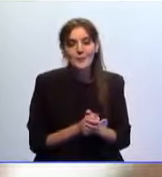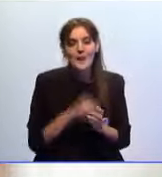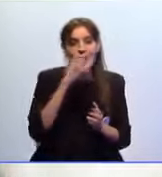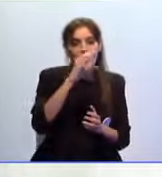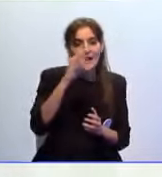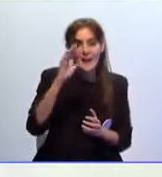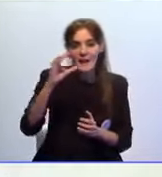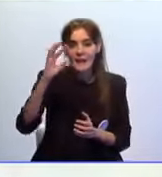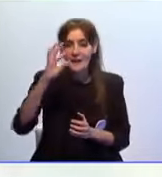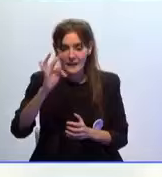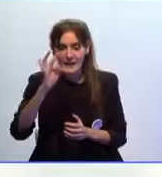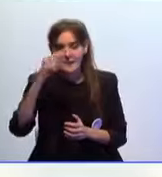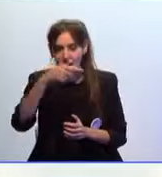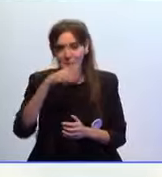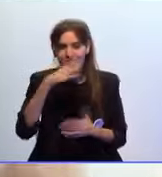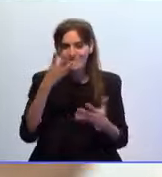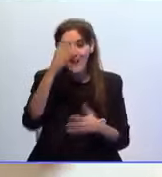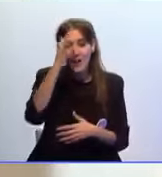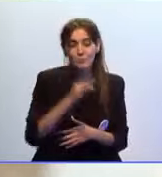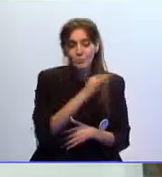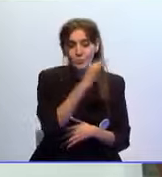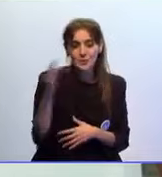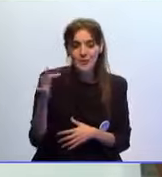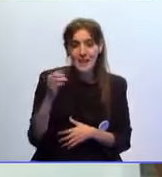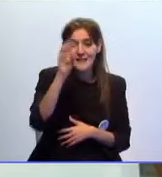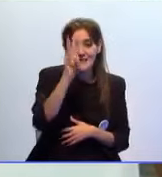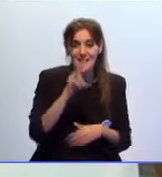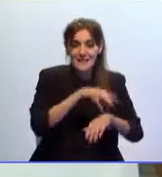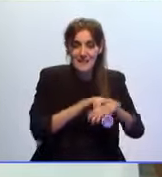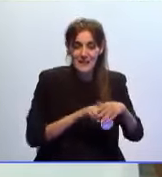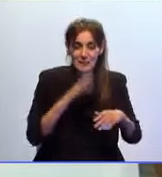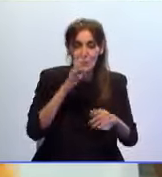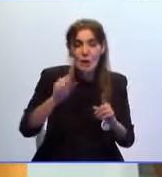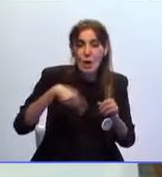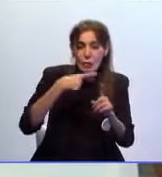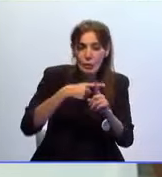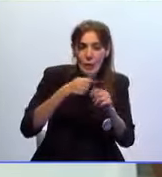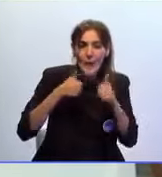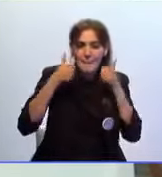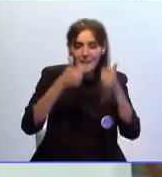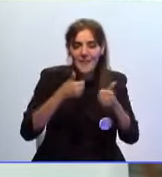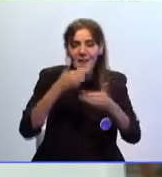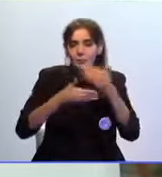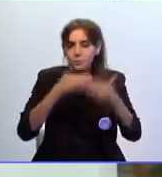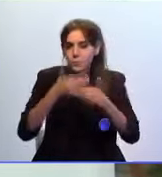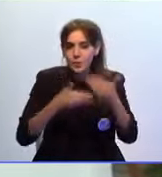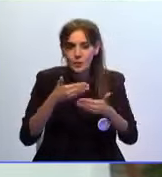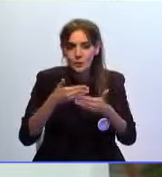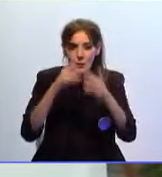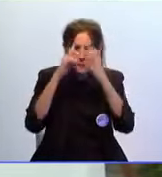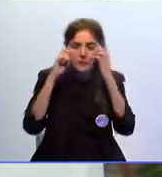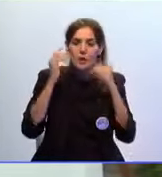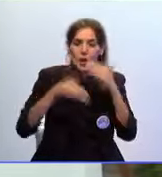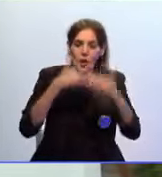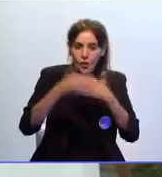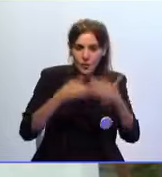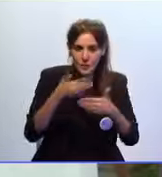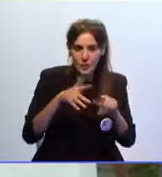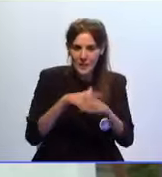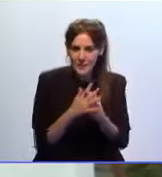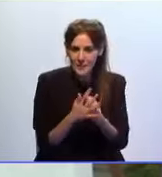CGT ha alcanzado también la suma de tres delegados Queremos ahora sumar queremos empezar ahora limar